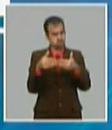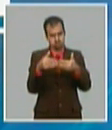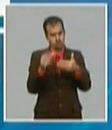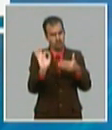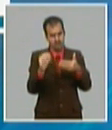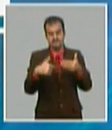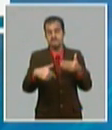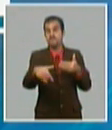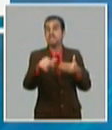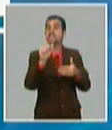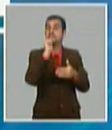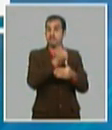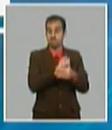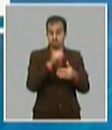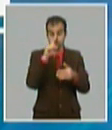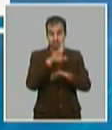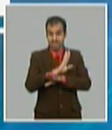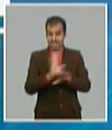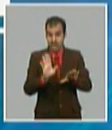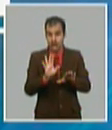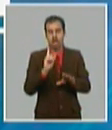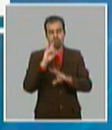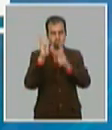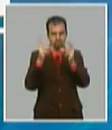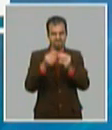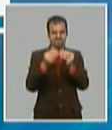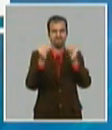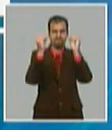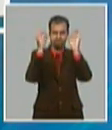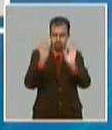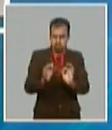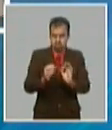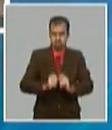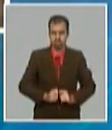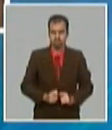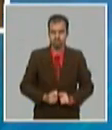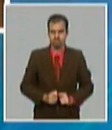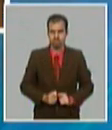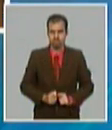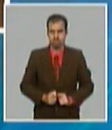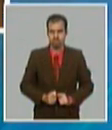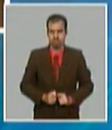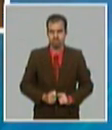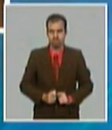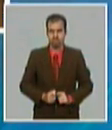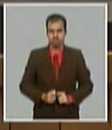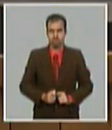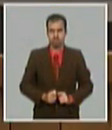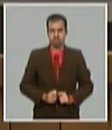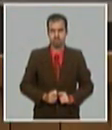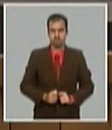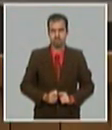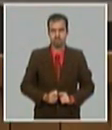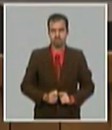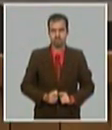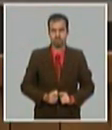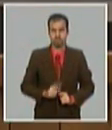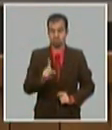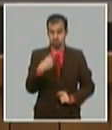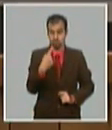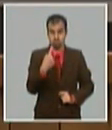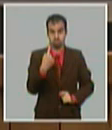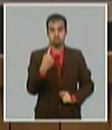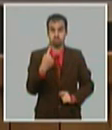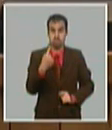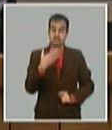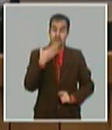las estadísticas oficiales por la Oficina Nacional de Estadística e Información pero en ese entorno del 11% nosotros estamos proyectando